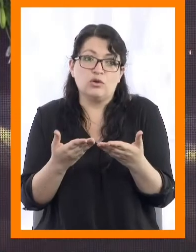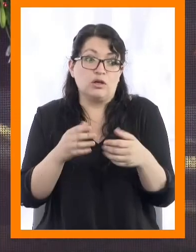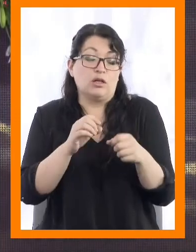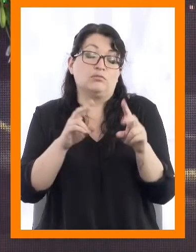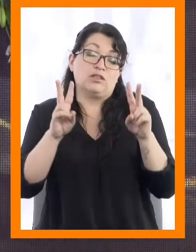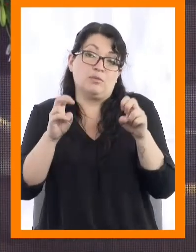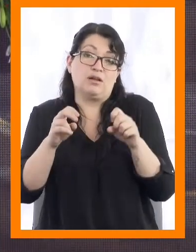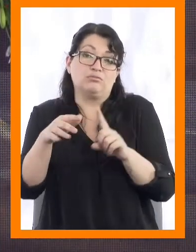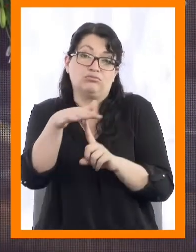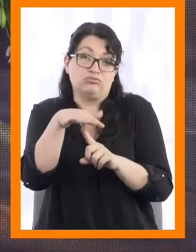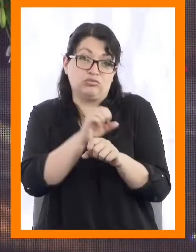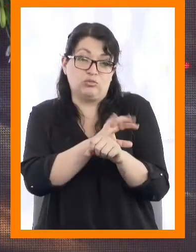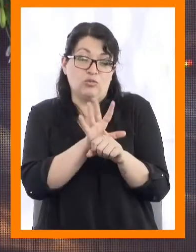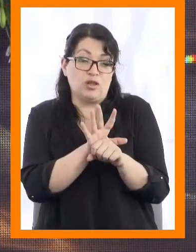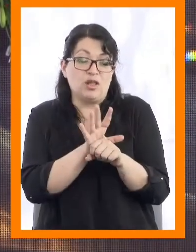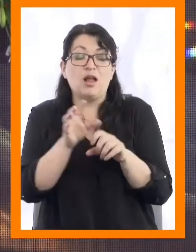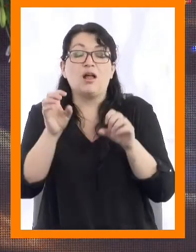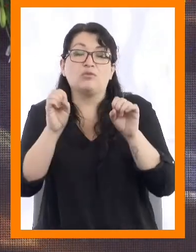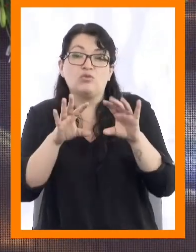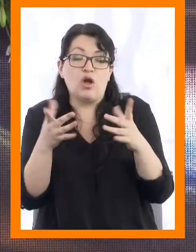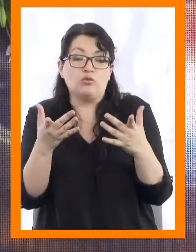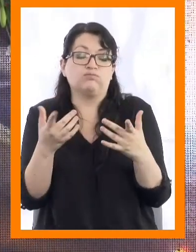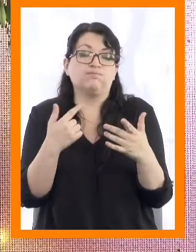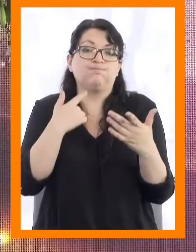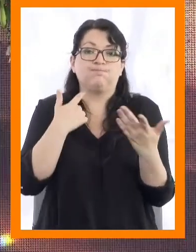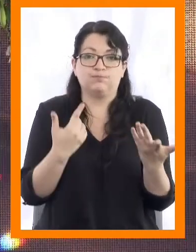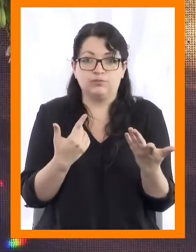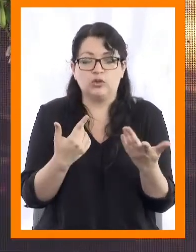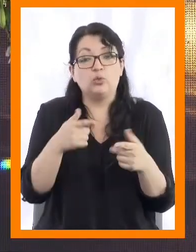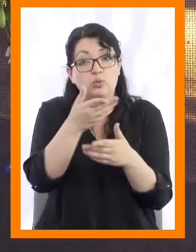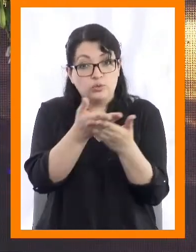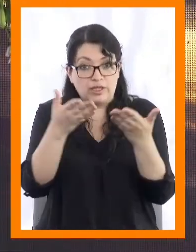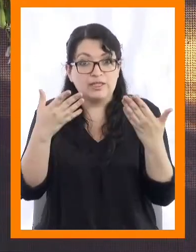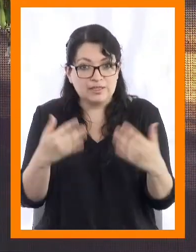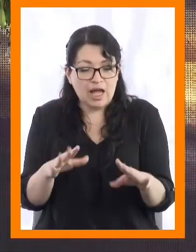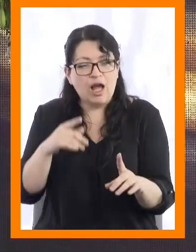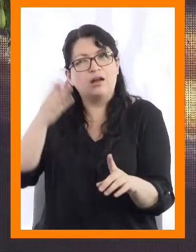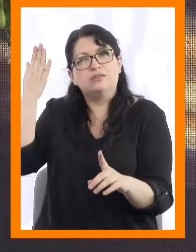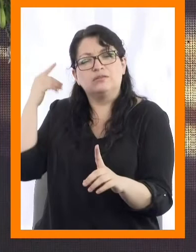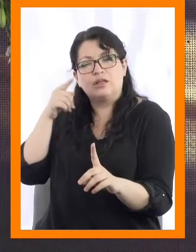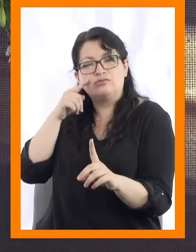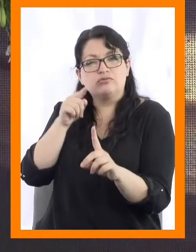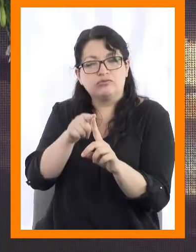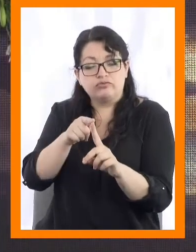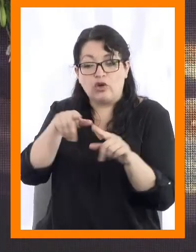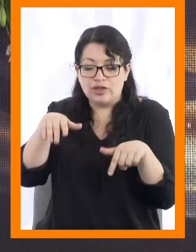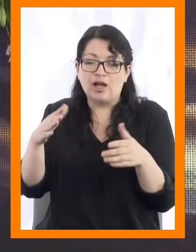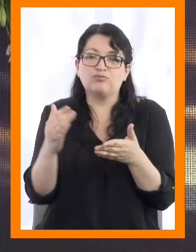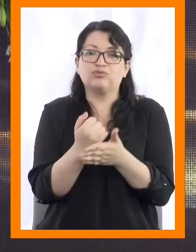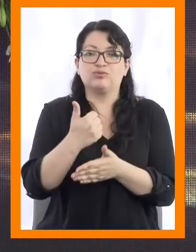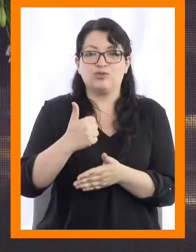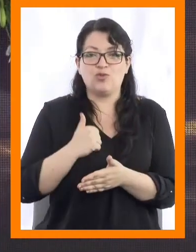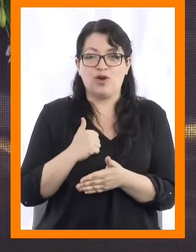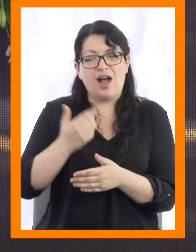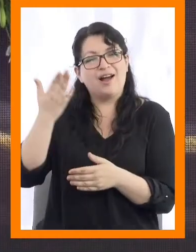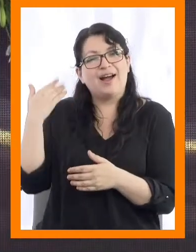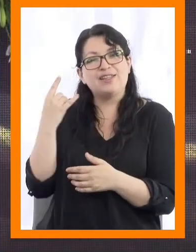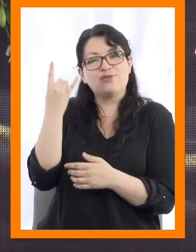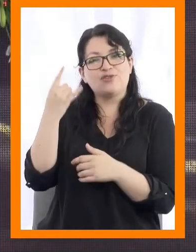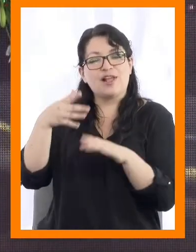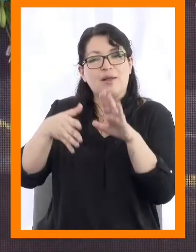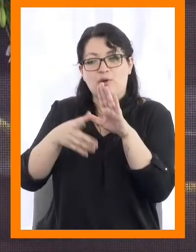pandemia. Han completado con éxito hoy día la meta que se propusieron al ingresar a la Universidad de las Américas.